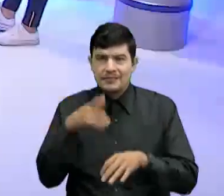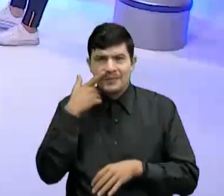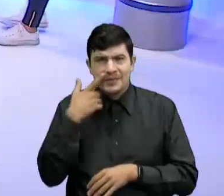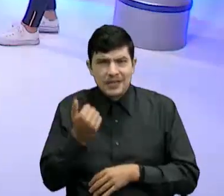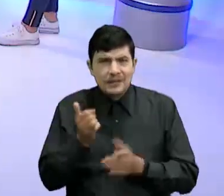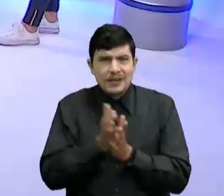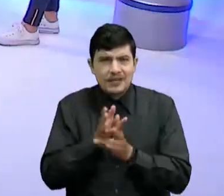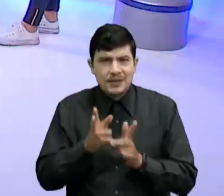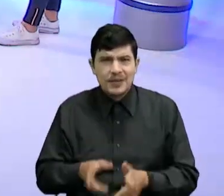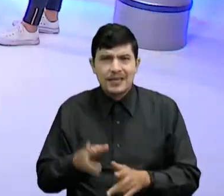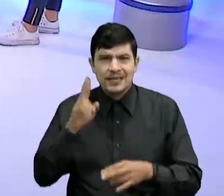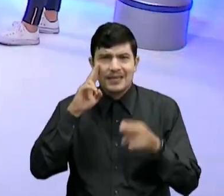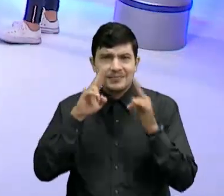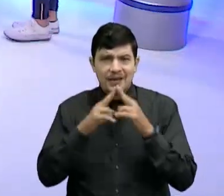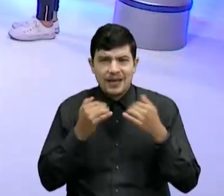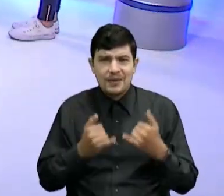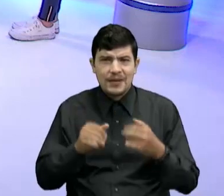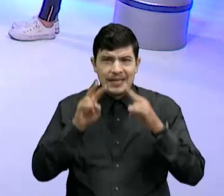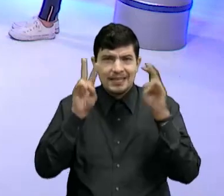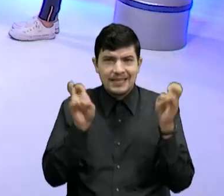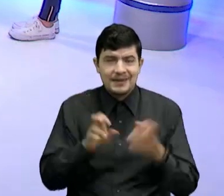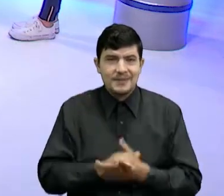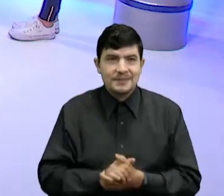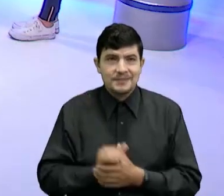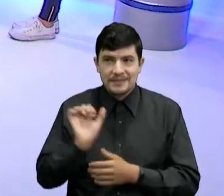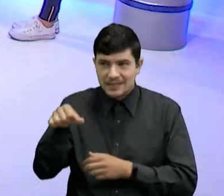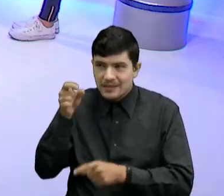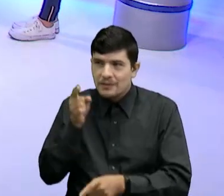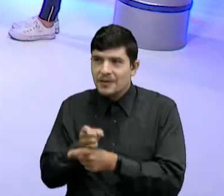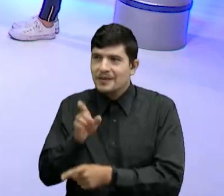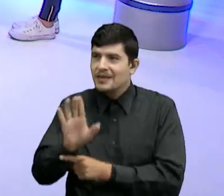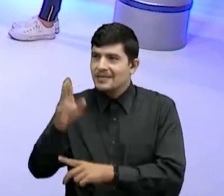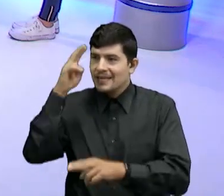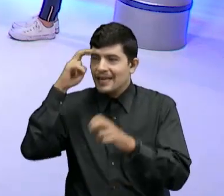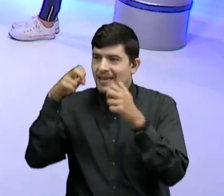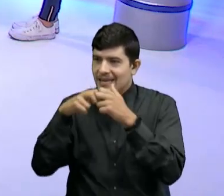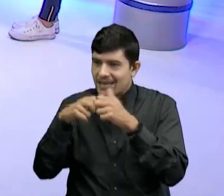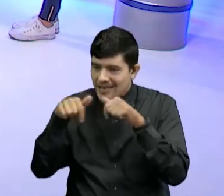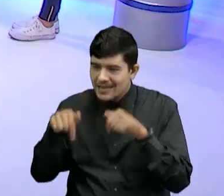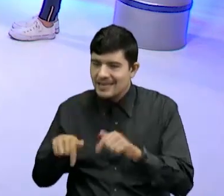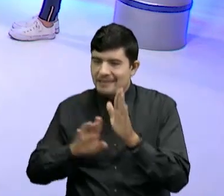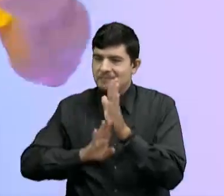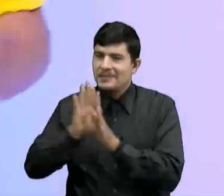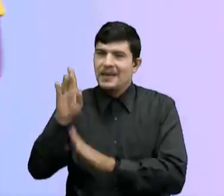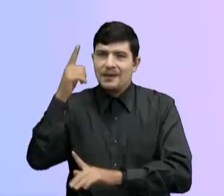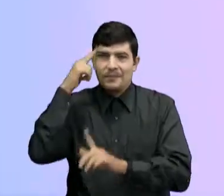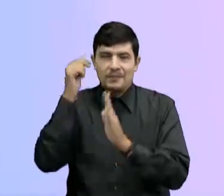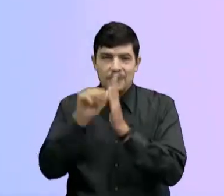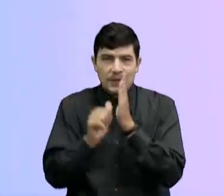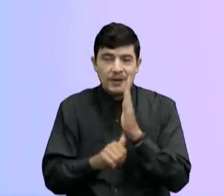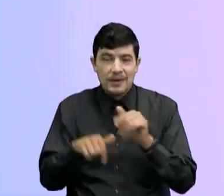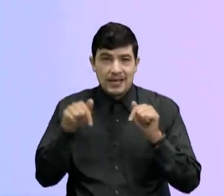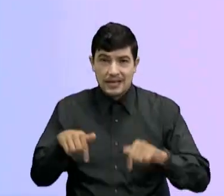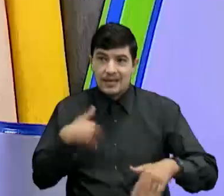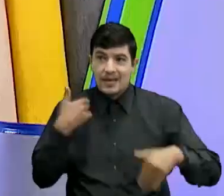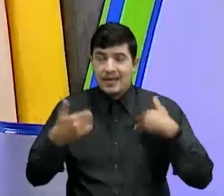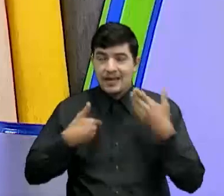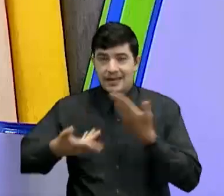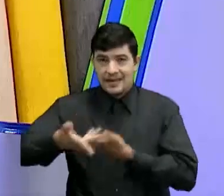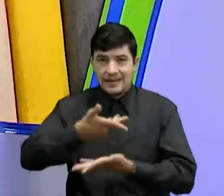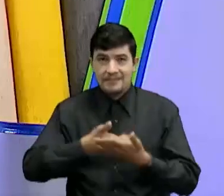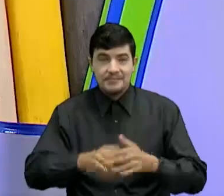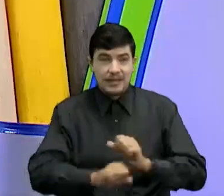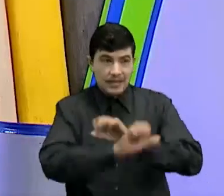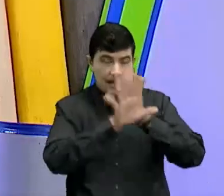cuando los chicos Se conectan con nosotros ¿No profe? Esa es la energía que hace grande este programa Y que nos alegra también Bueno por